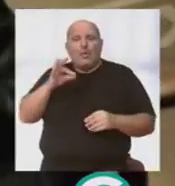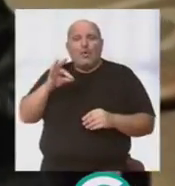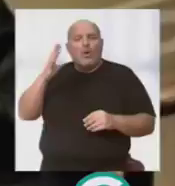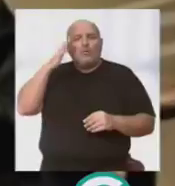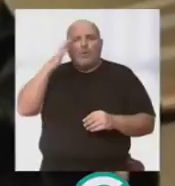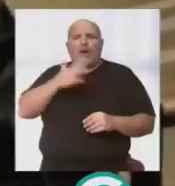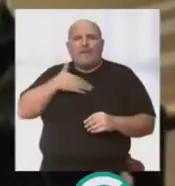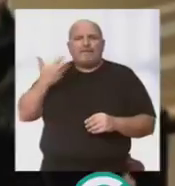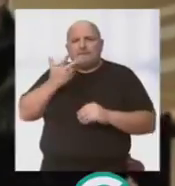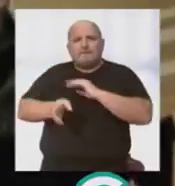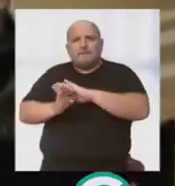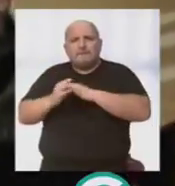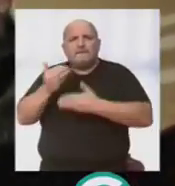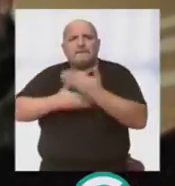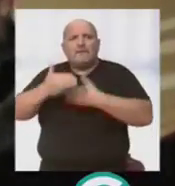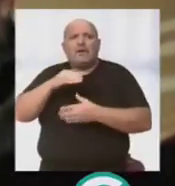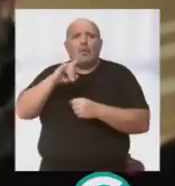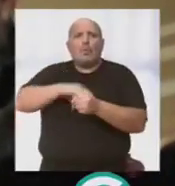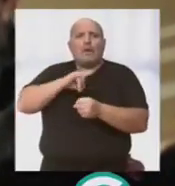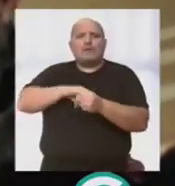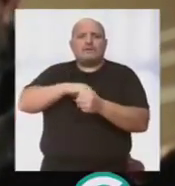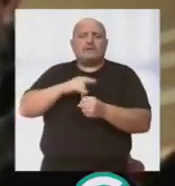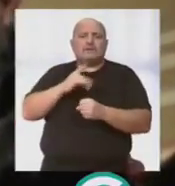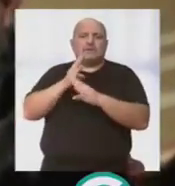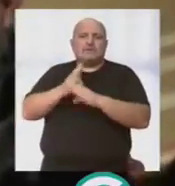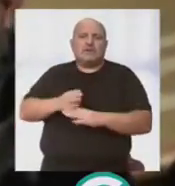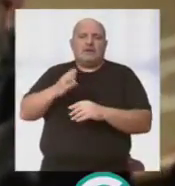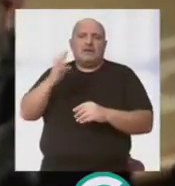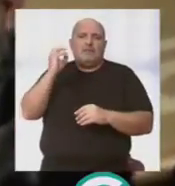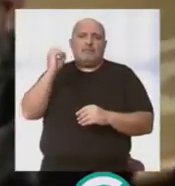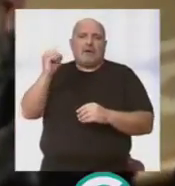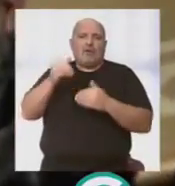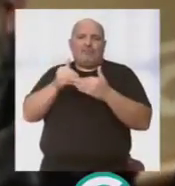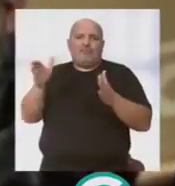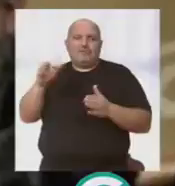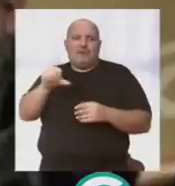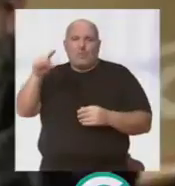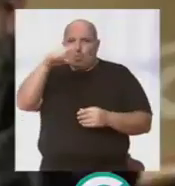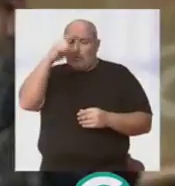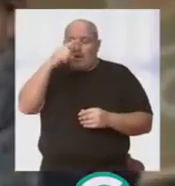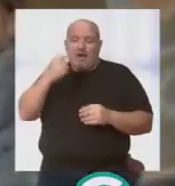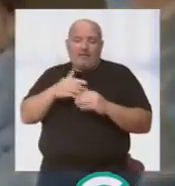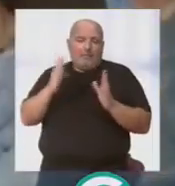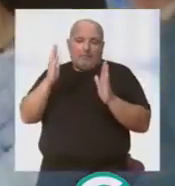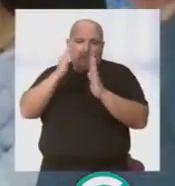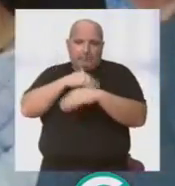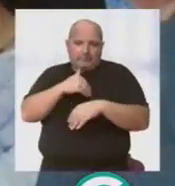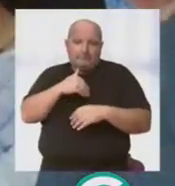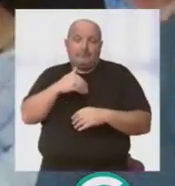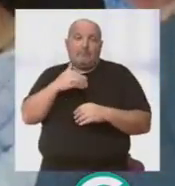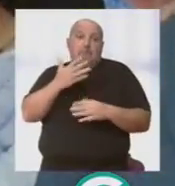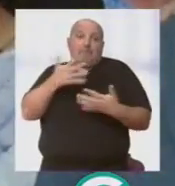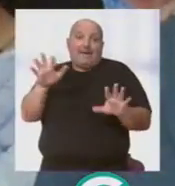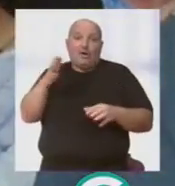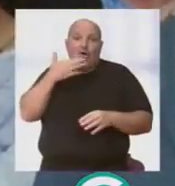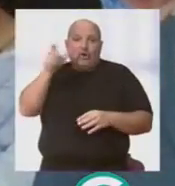ilusionaba con estar por lo menos el lunes de la apertura de la Semana Cultural. No ha podido ser, pero está claro